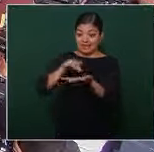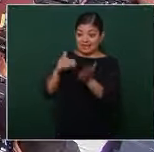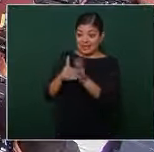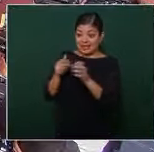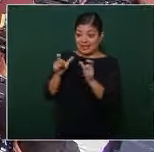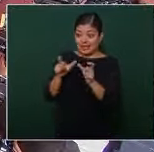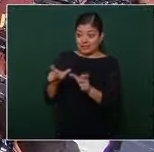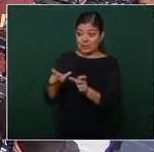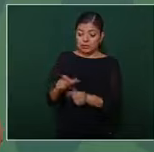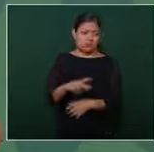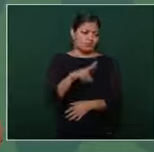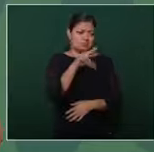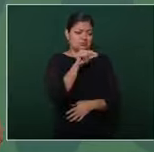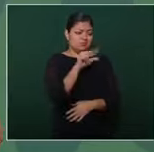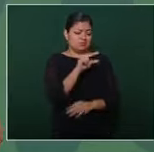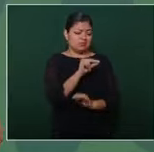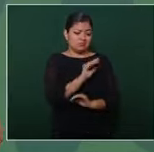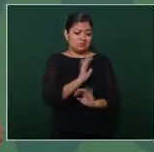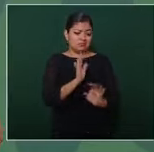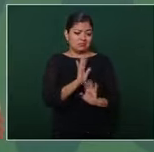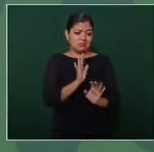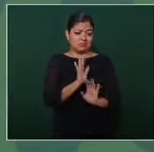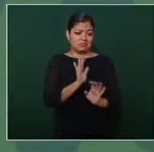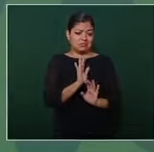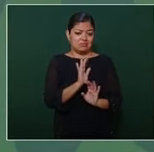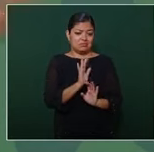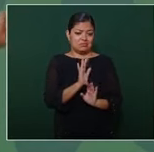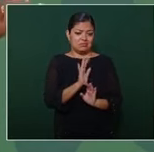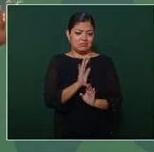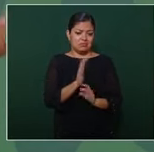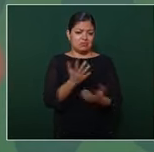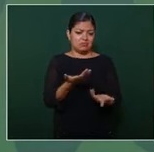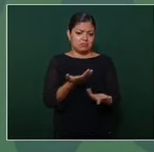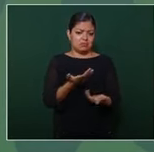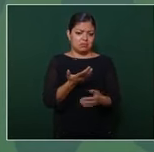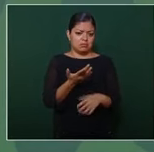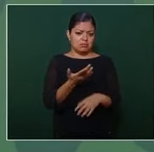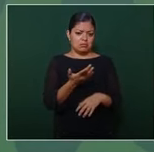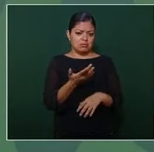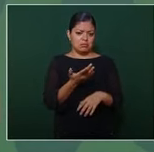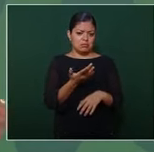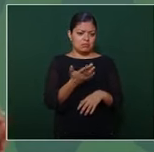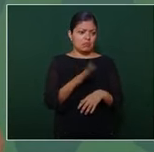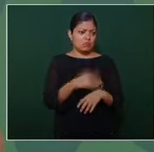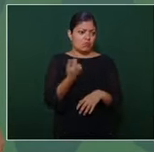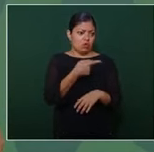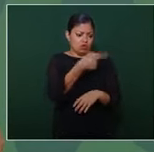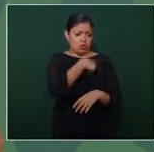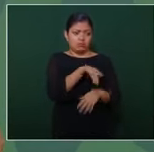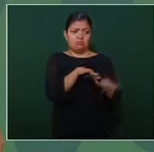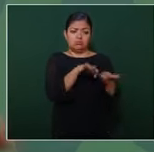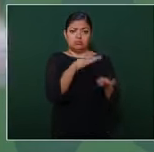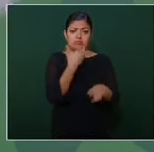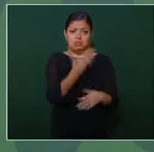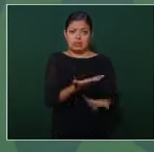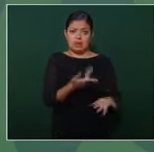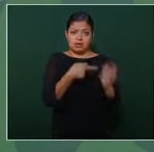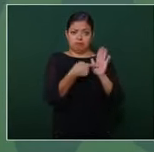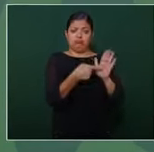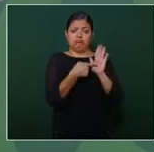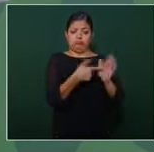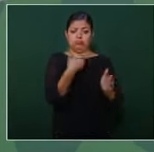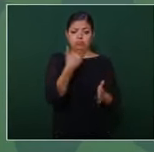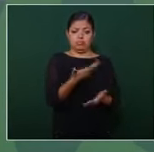es que está dando resultados aunque